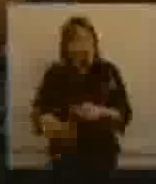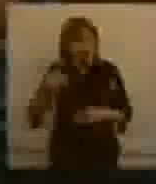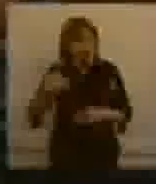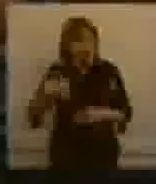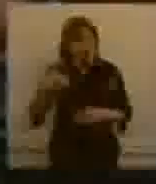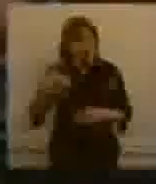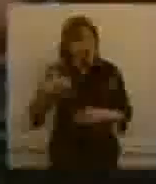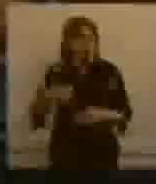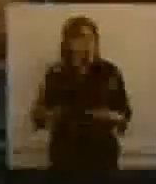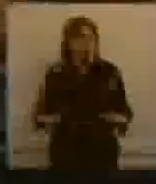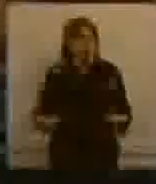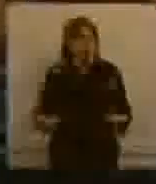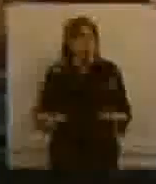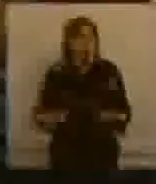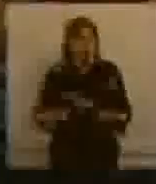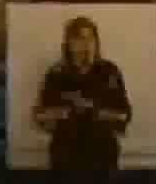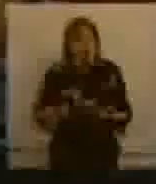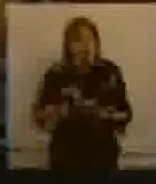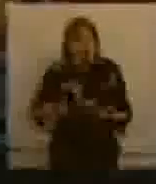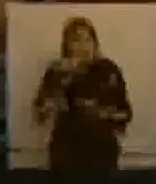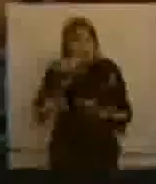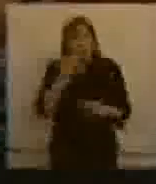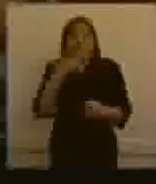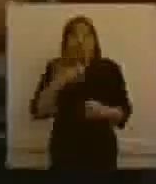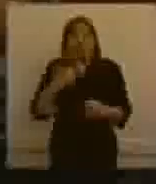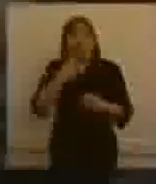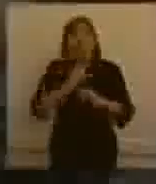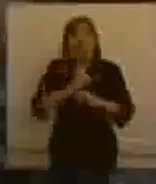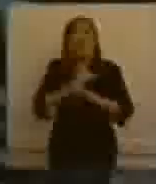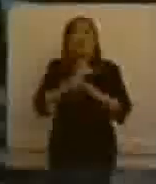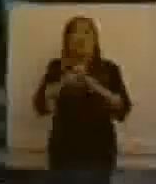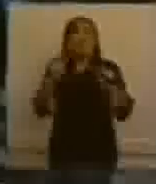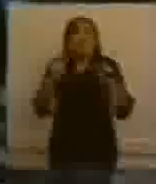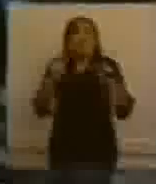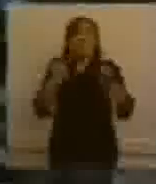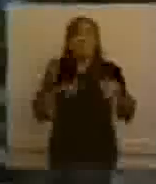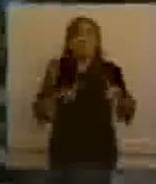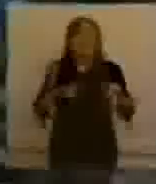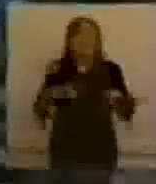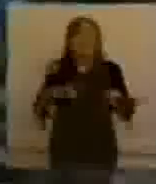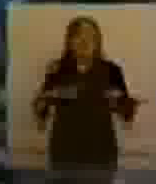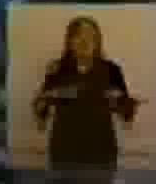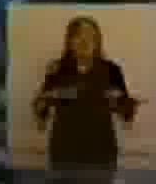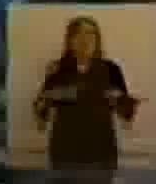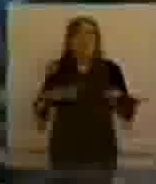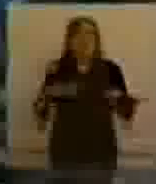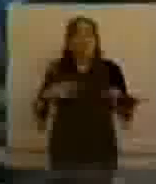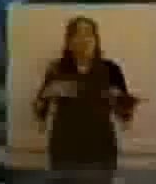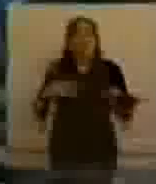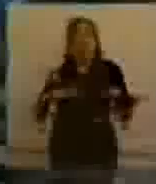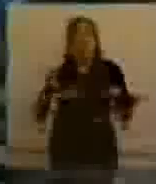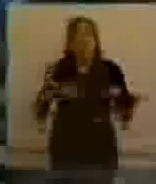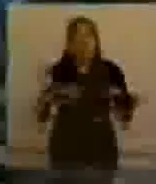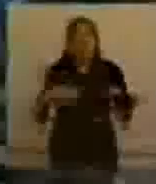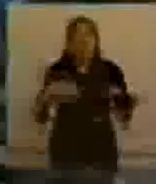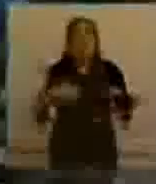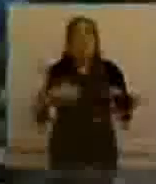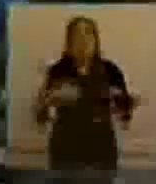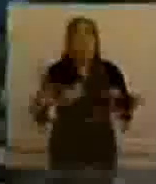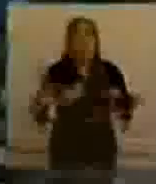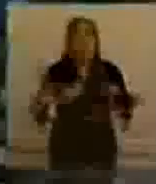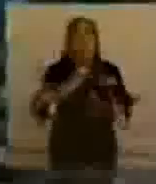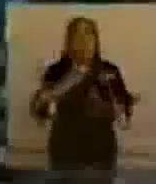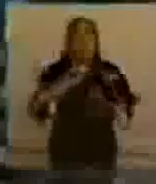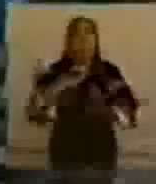la verdad que bueno, me gustaría hacer otro tipo de anuncios porque, pero es necesario, hace unos 15 días